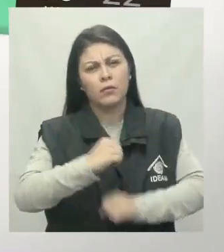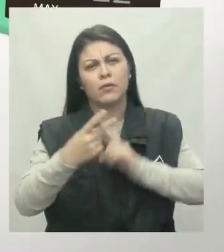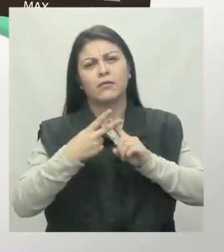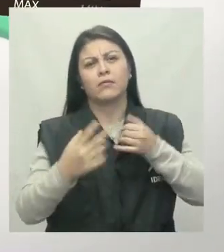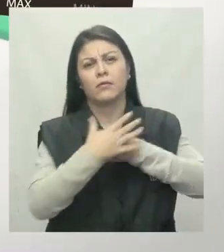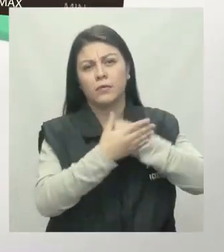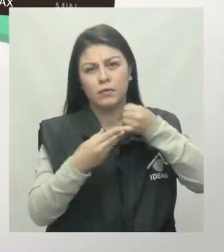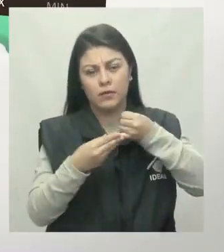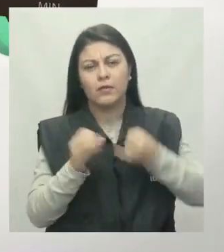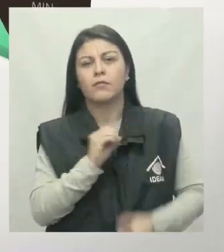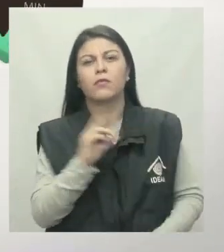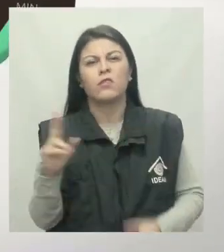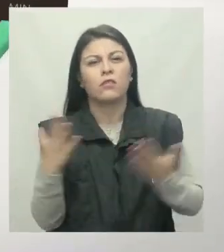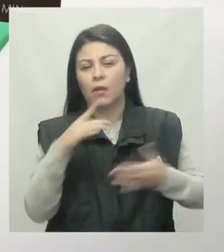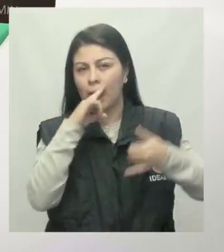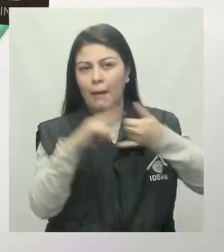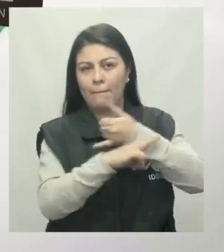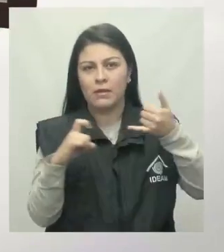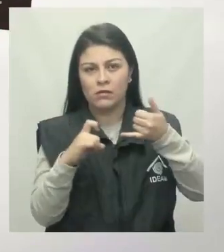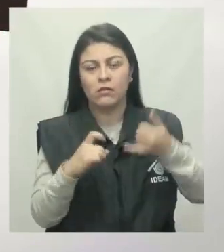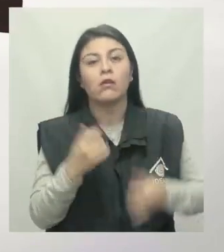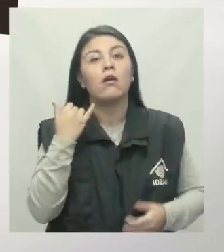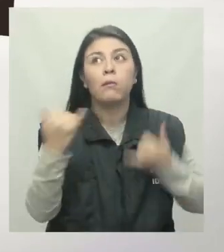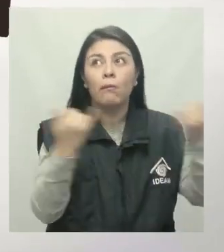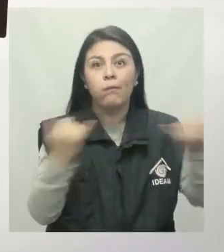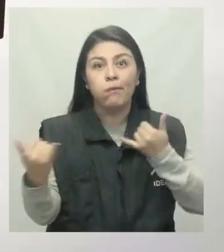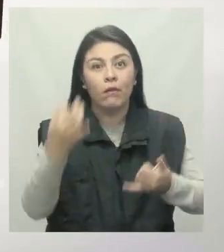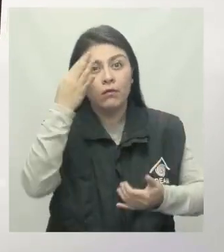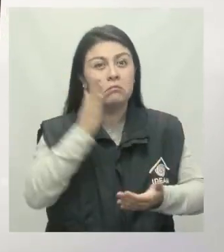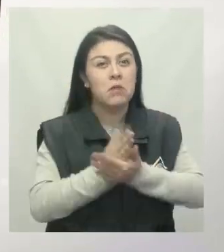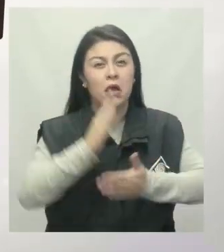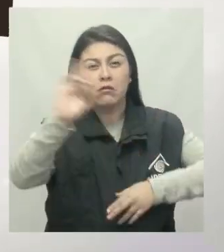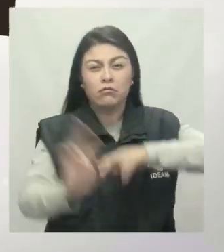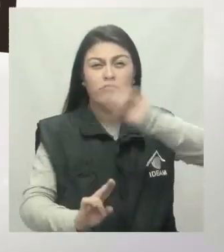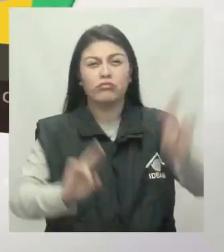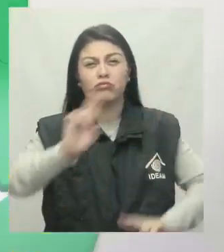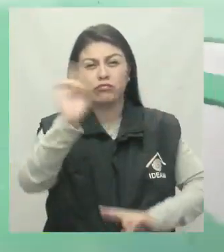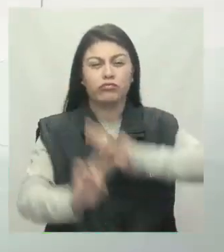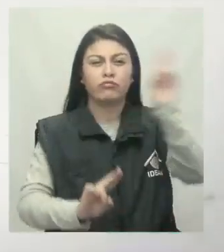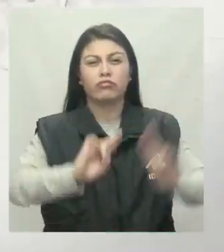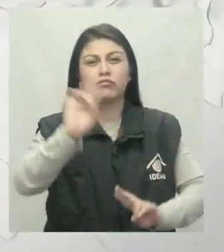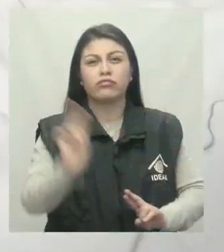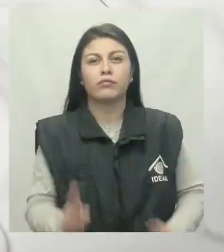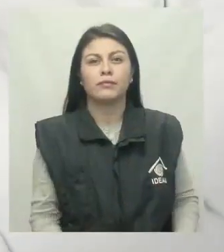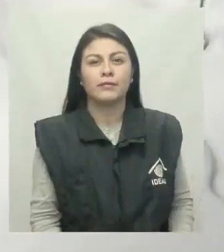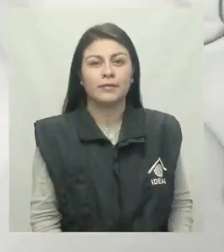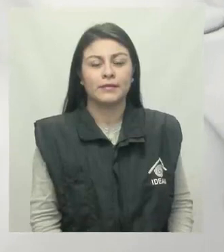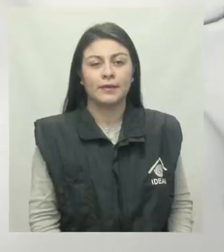Guaynía y al oriente del Amazonas Con presencia de posibles tormentas eléctricas Música